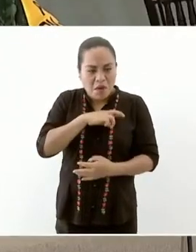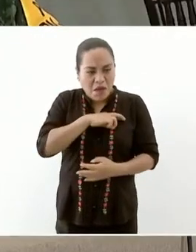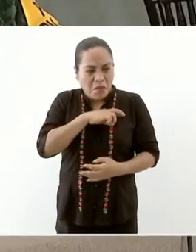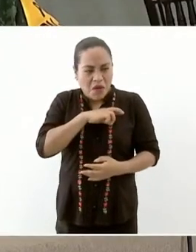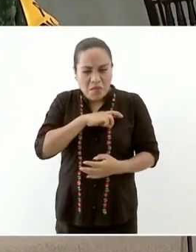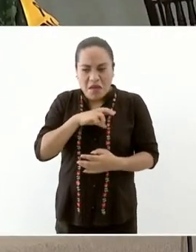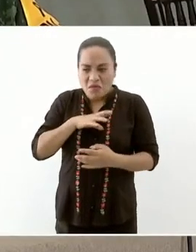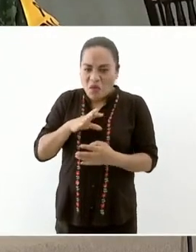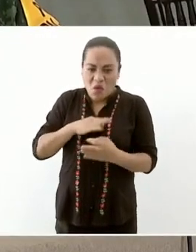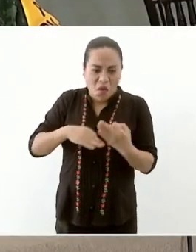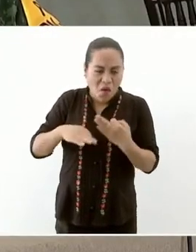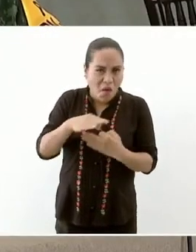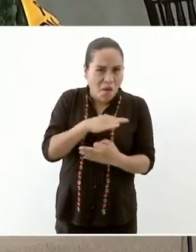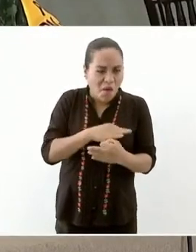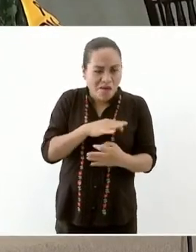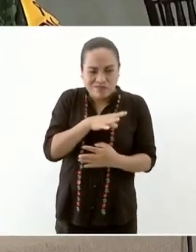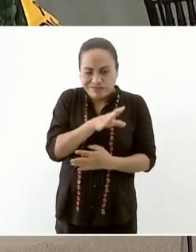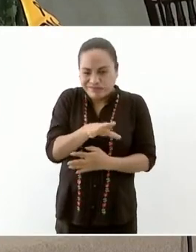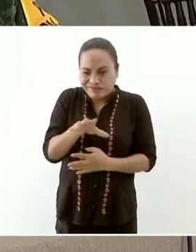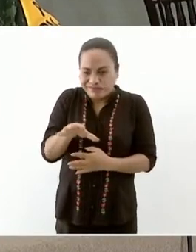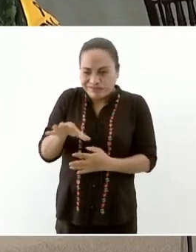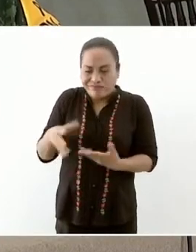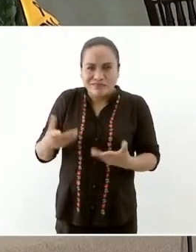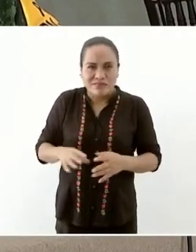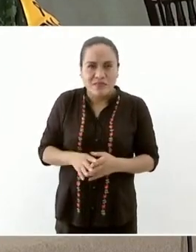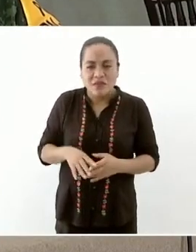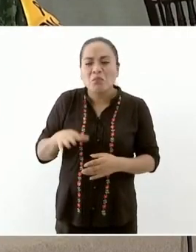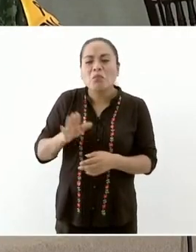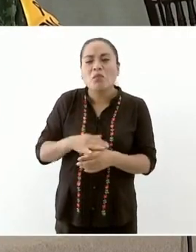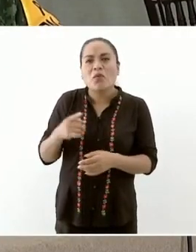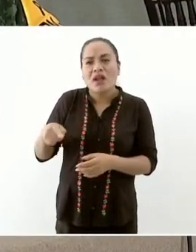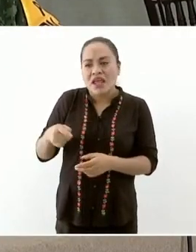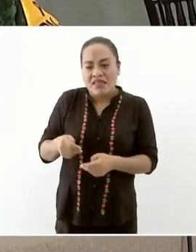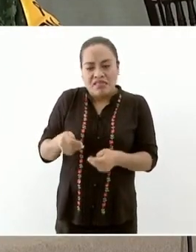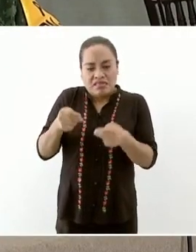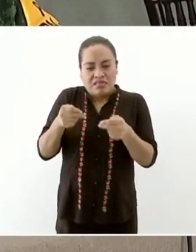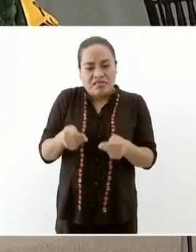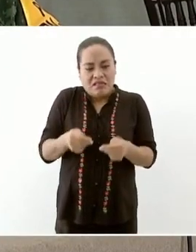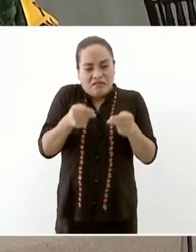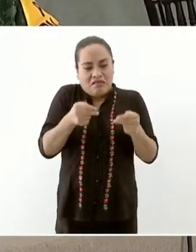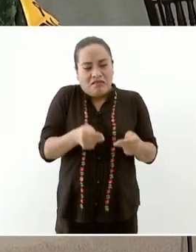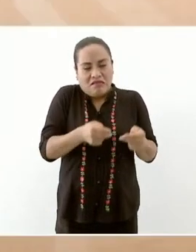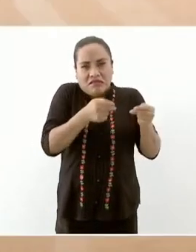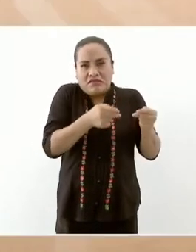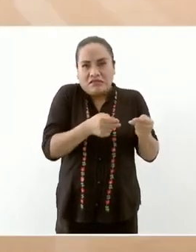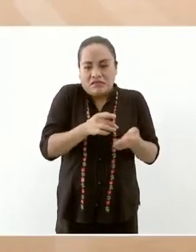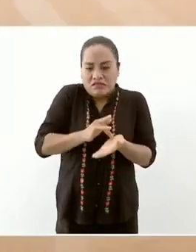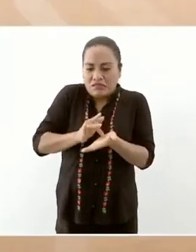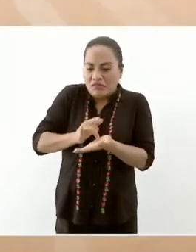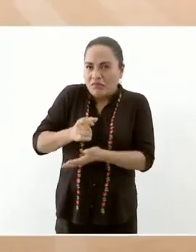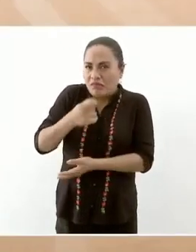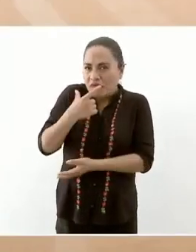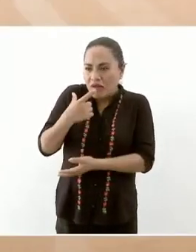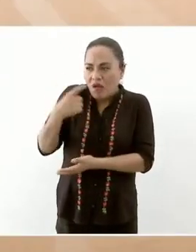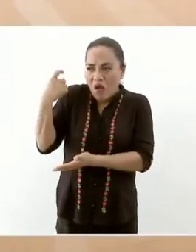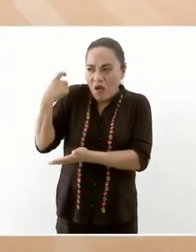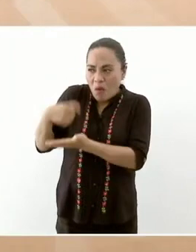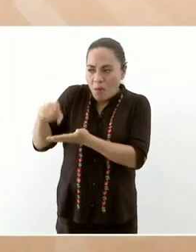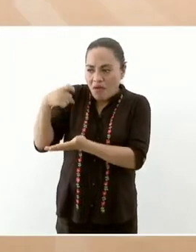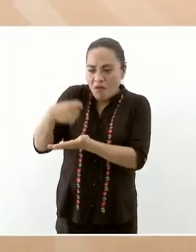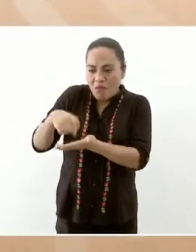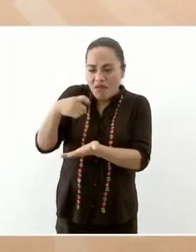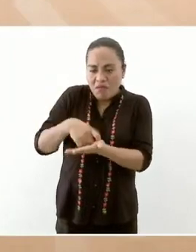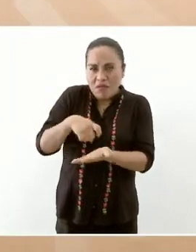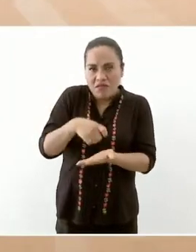se dedicaron a hacer negocio con la compra de medicamentos grandes